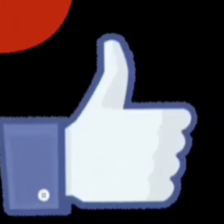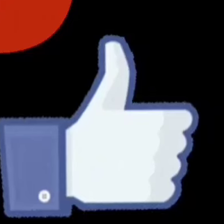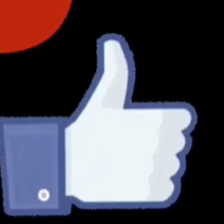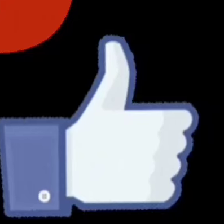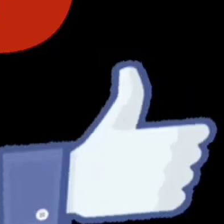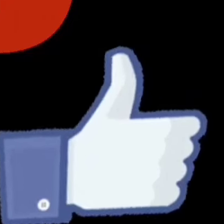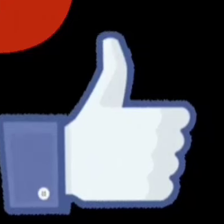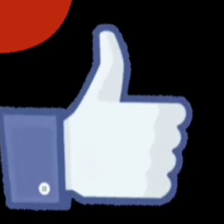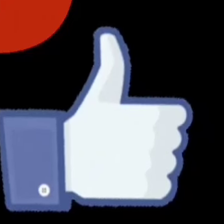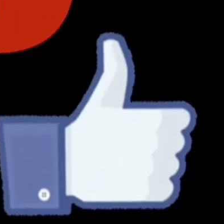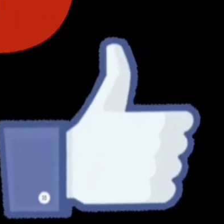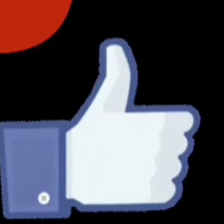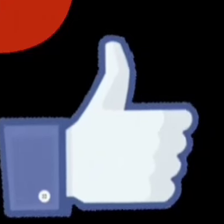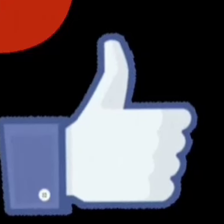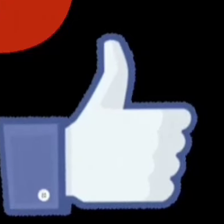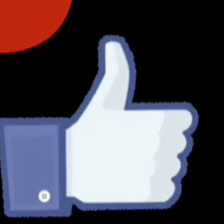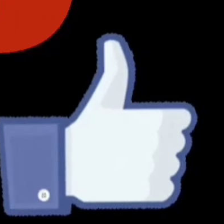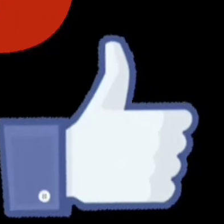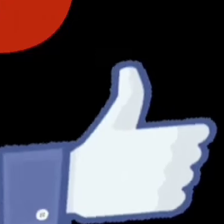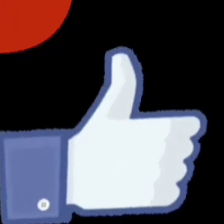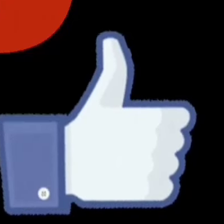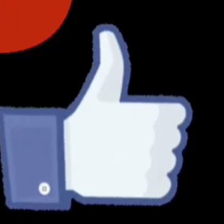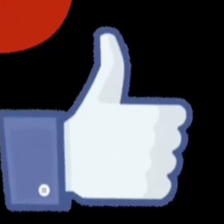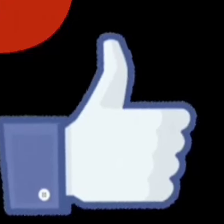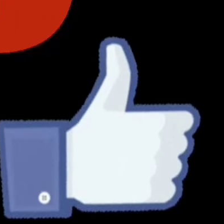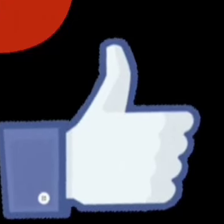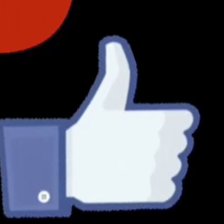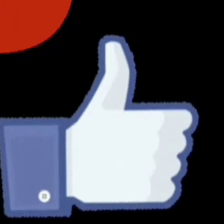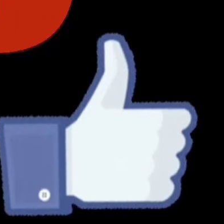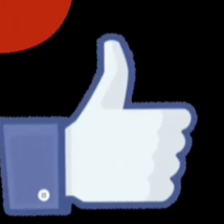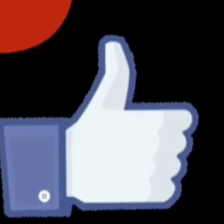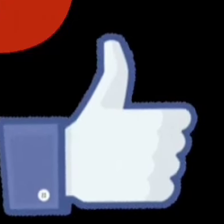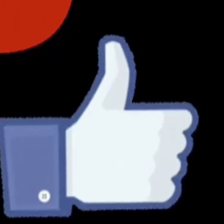Suscríbete, comparte el video, comenta y deja tu poderoso like. Muchas gracias. Gracias. Gracias.